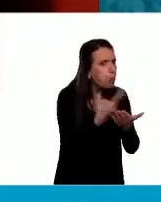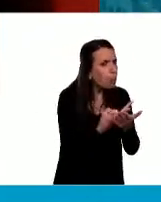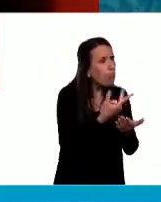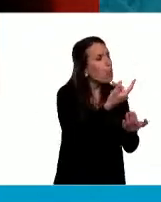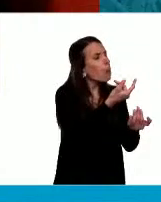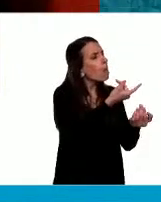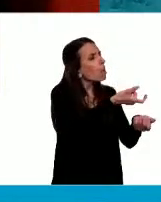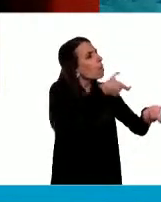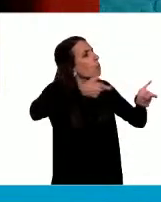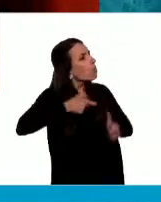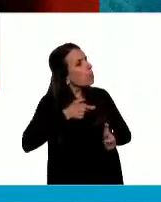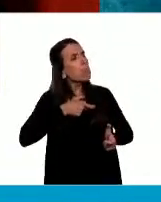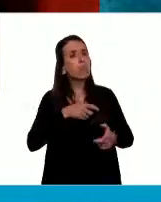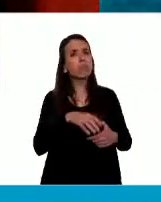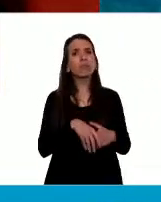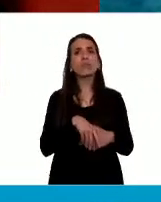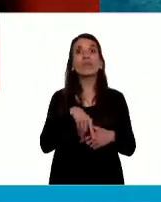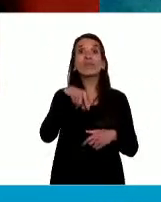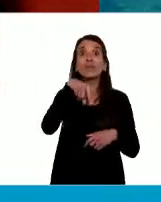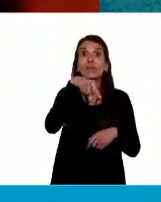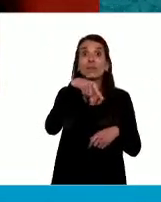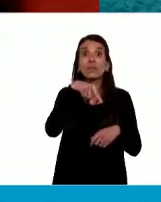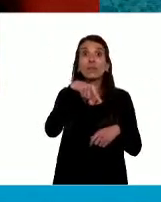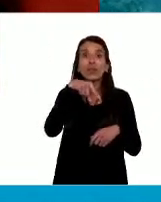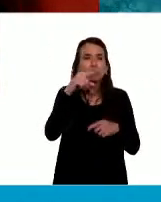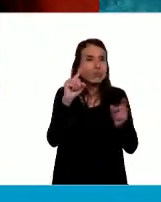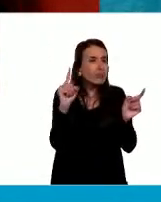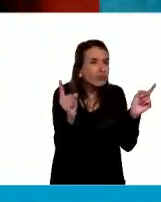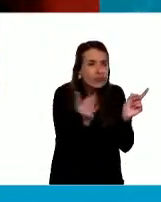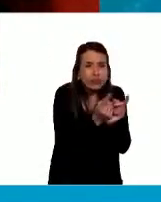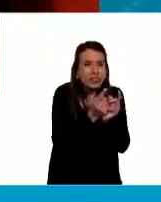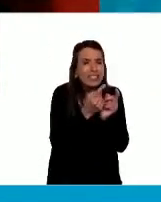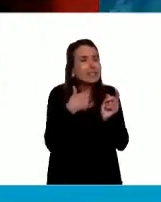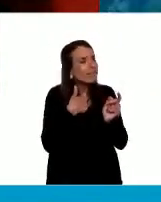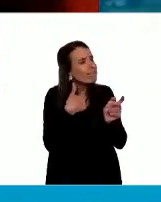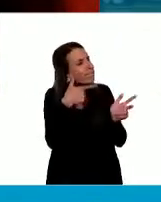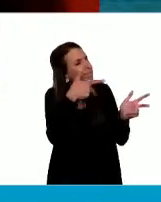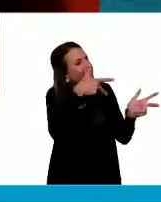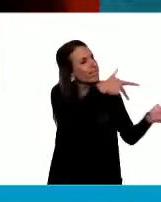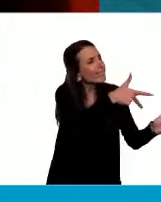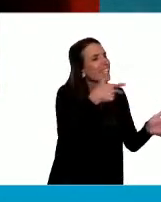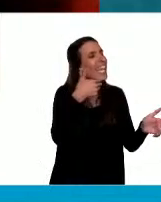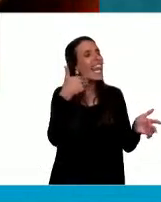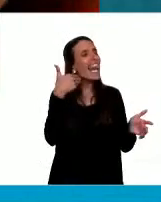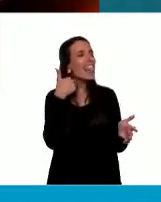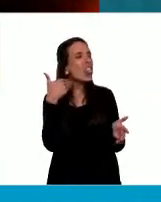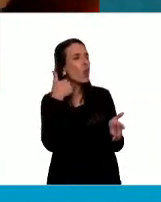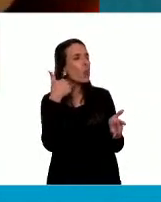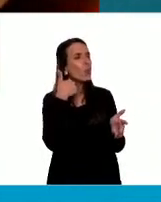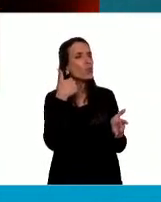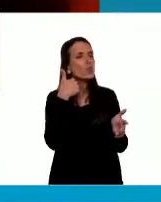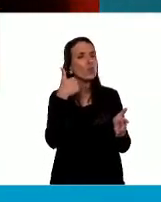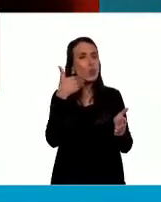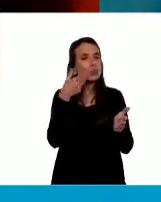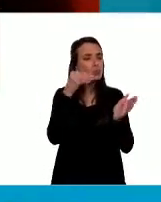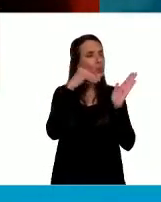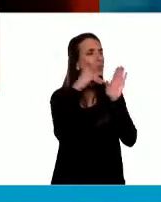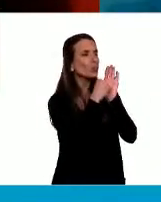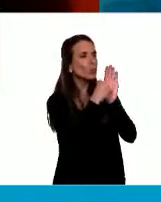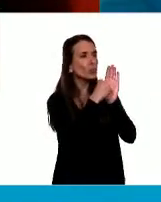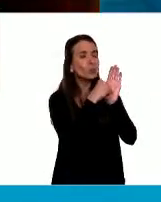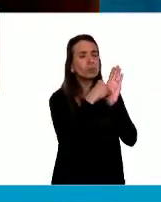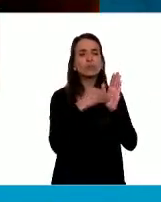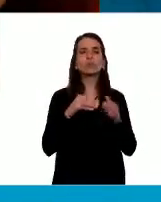de ese pequeño libro que Herminda había puesto en mi mano